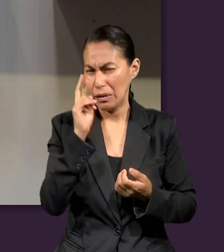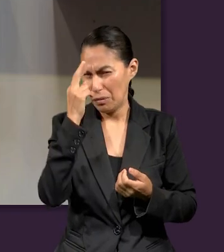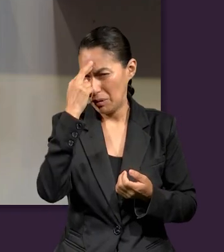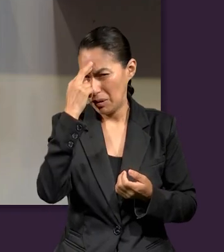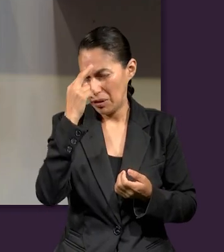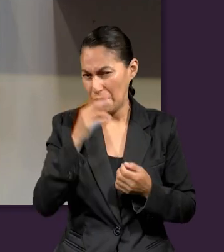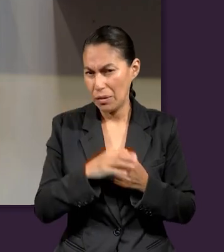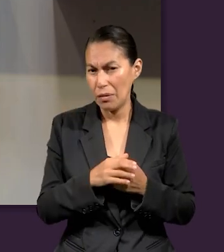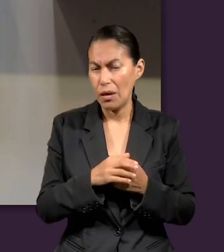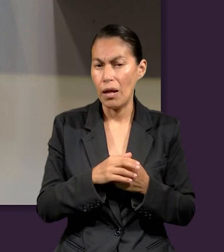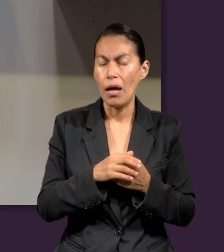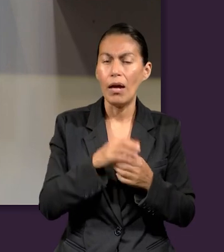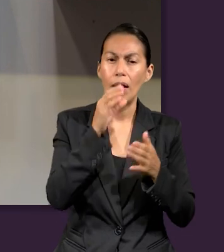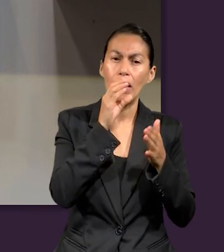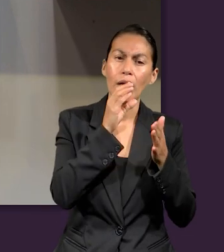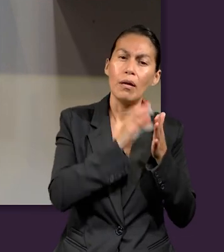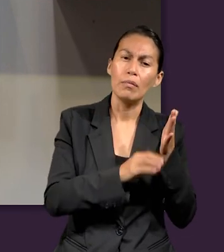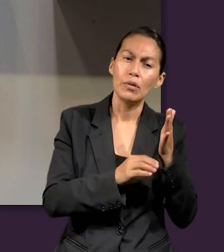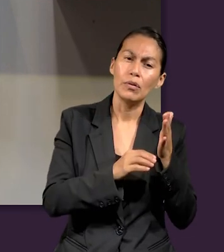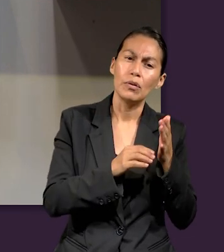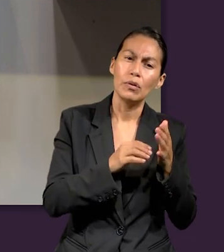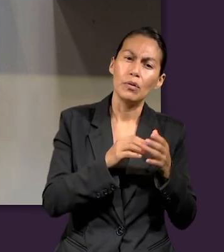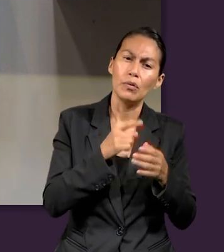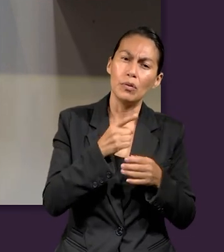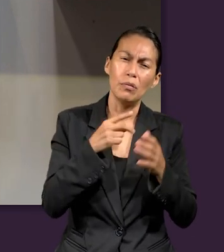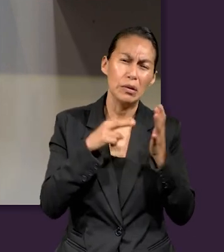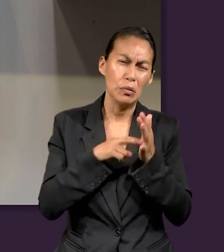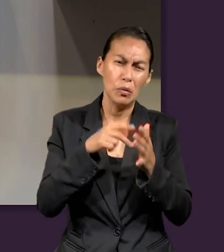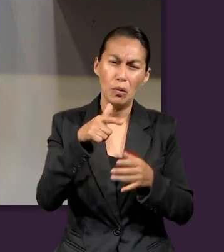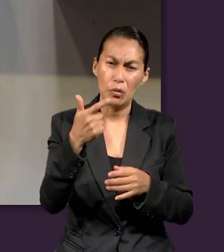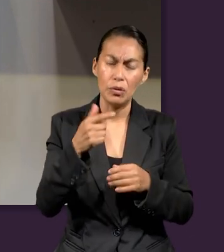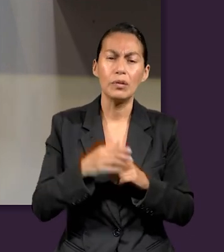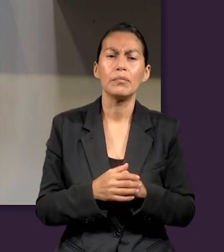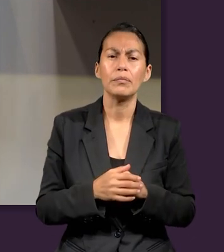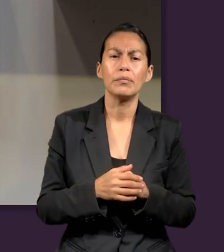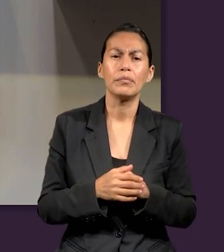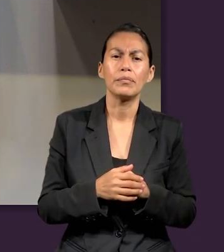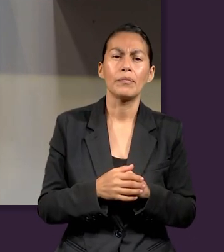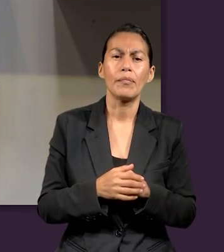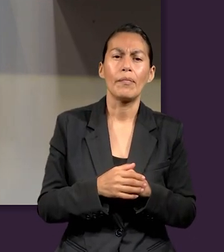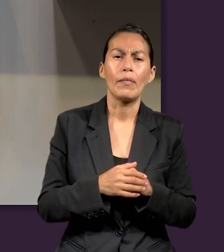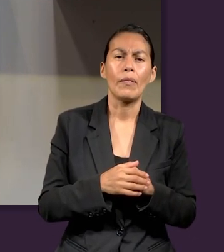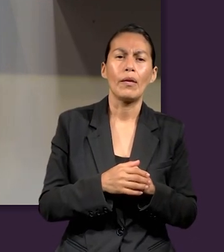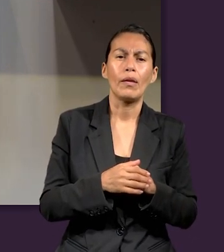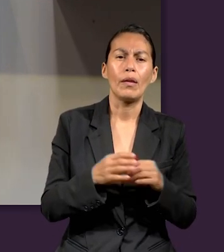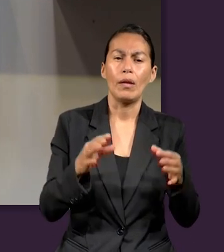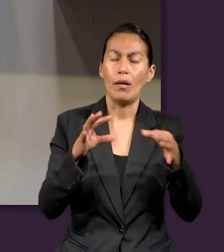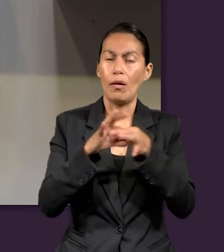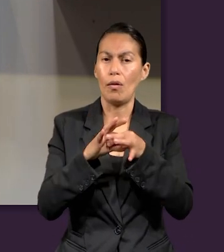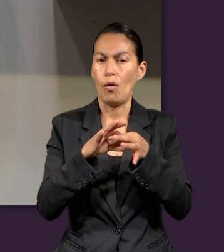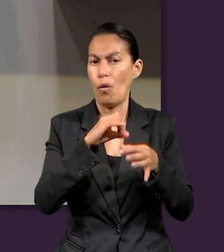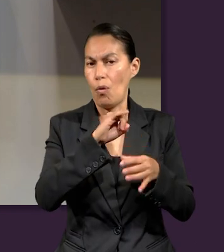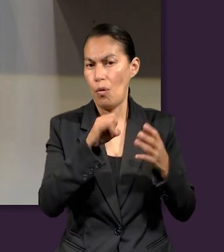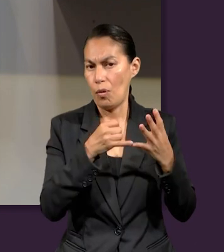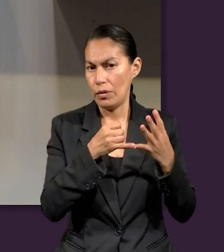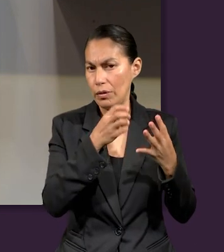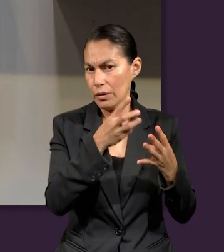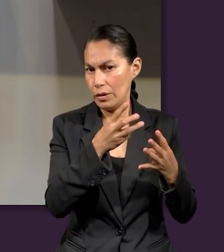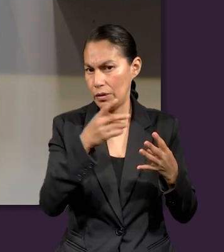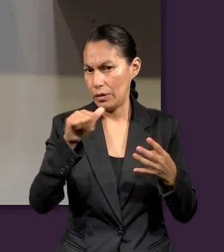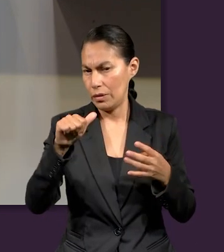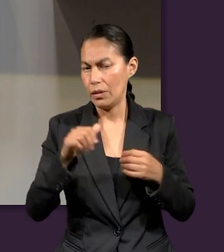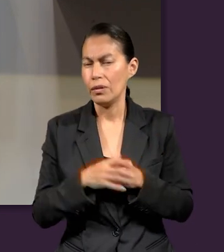12? Para conectarlo con el que fue mencionado de San Juan 3, 16. Me parece que ese texto es el que nos